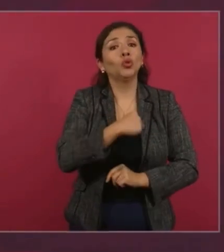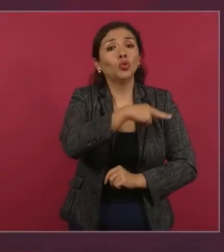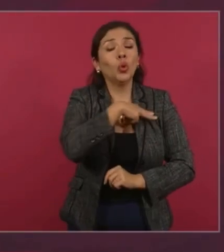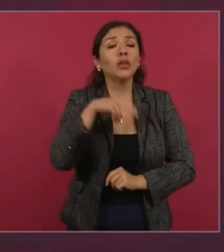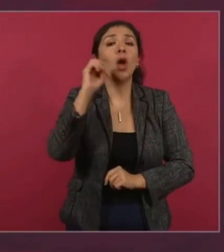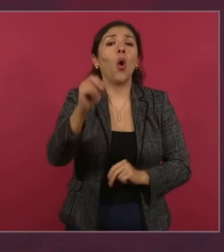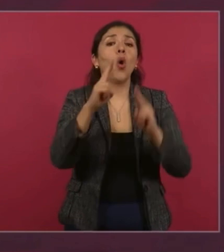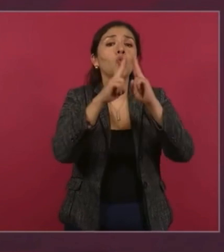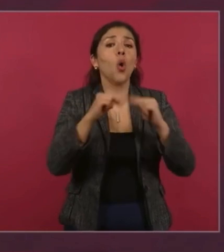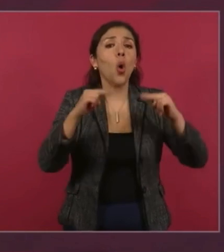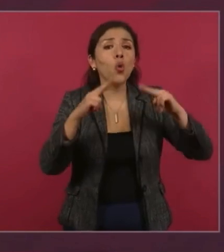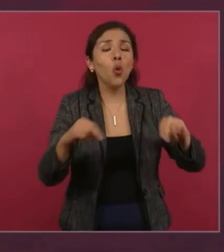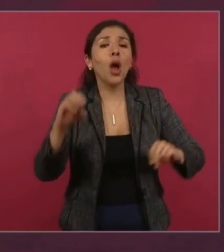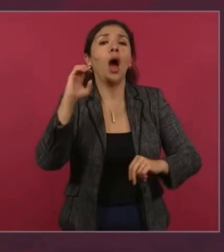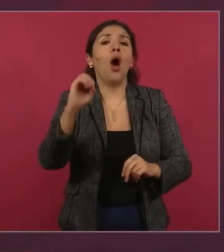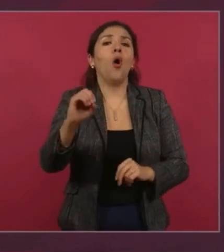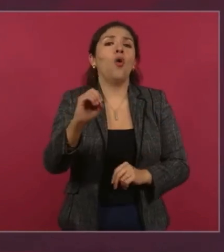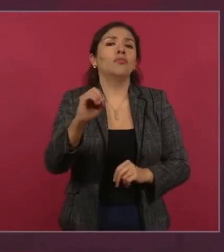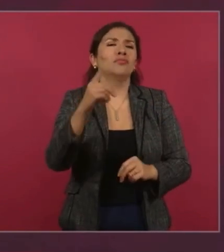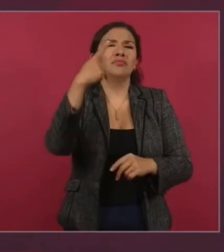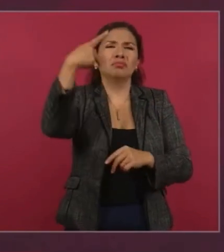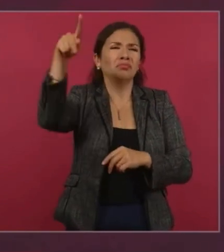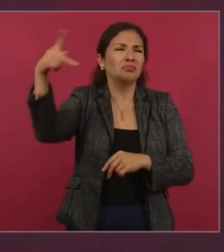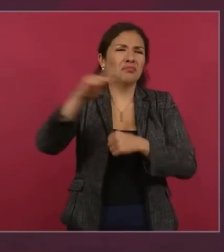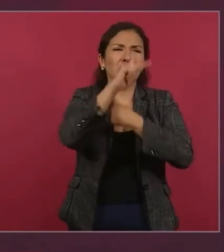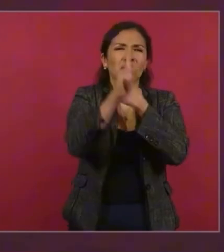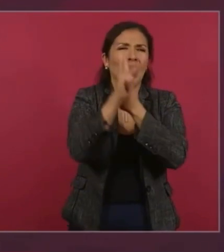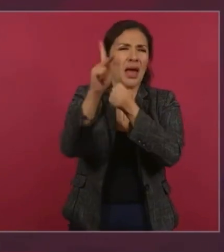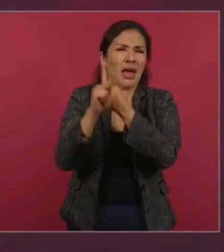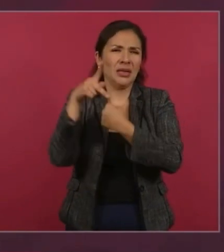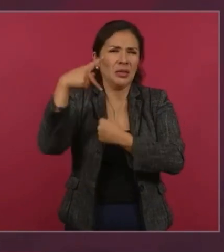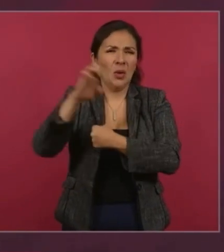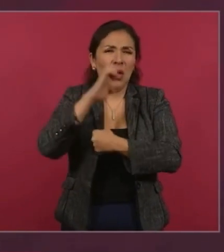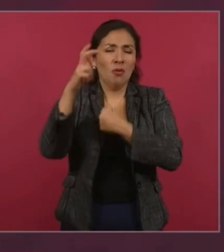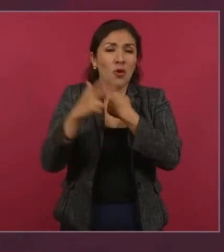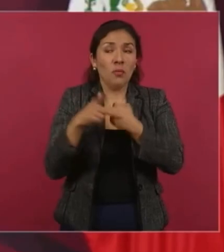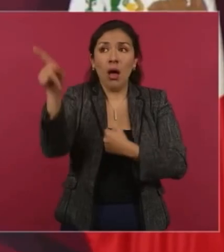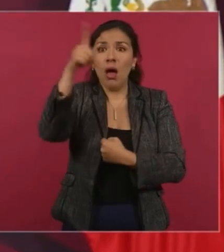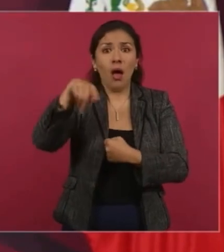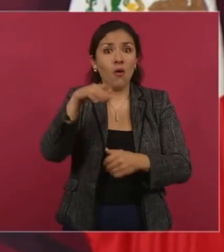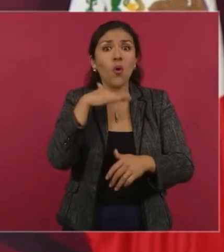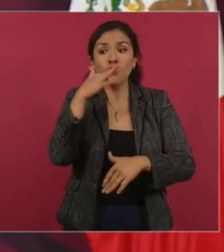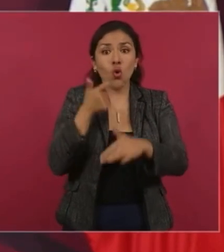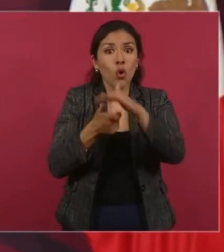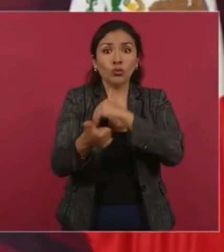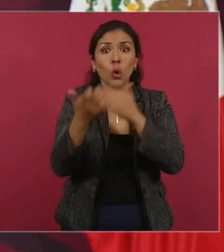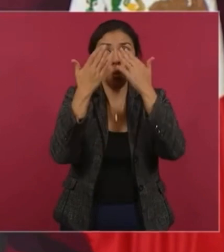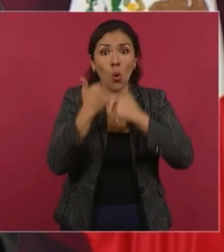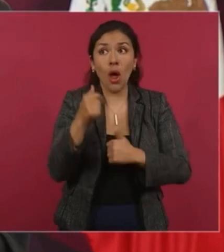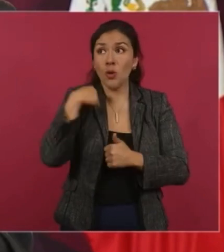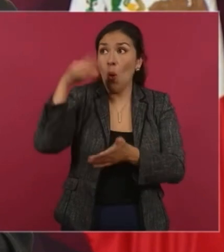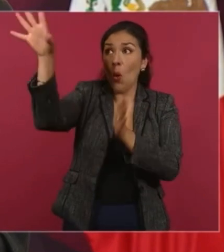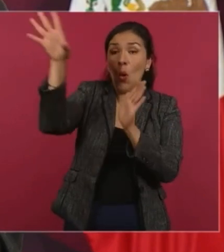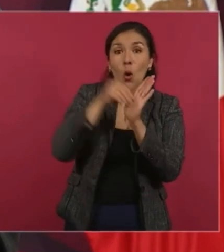Dinamarca, de los países nórdicos, en donde no hay corrupción. No, no, no, no.